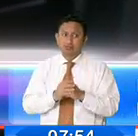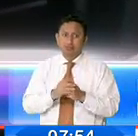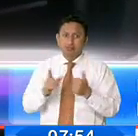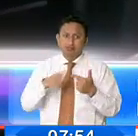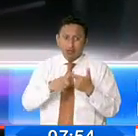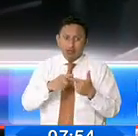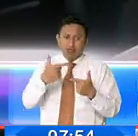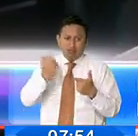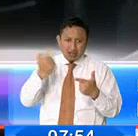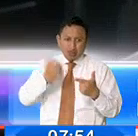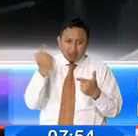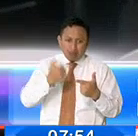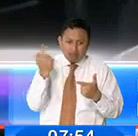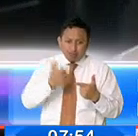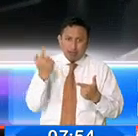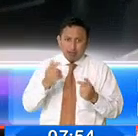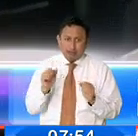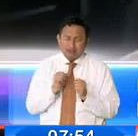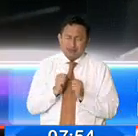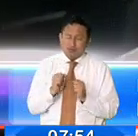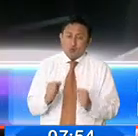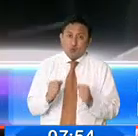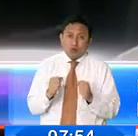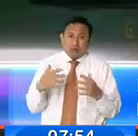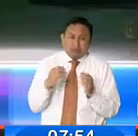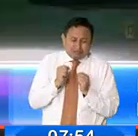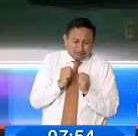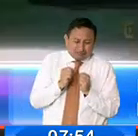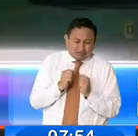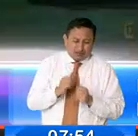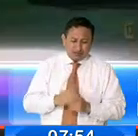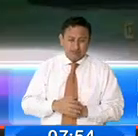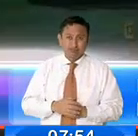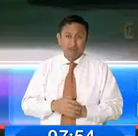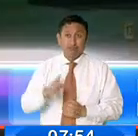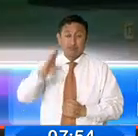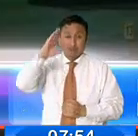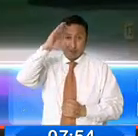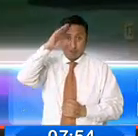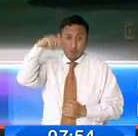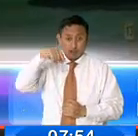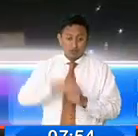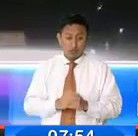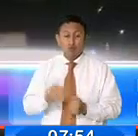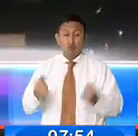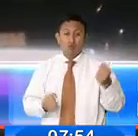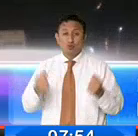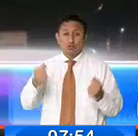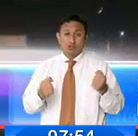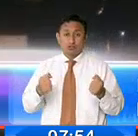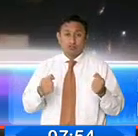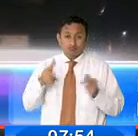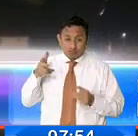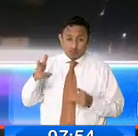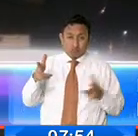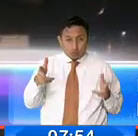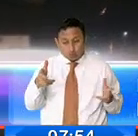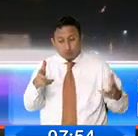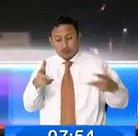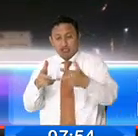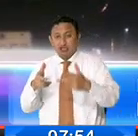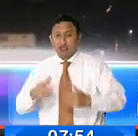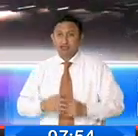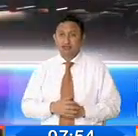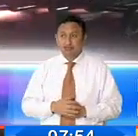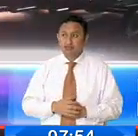de otro. Esto fue horrible lo que se escuchó. Según informó la policía, un carro tipo YIC le cerró el paso al vehículo en el que